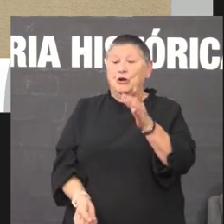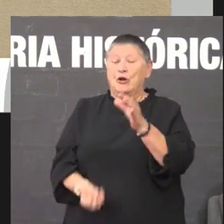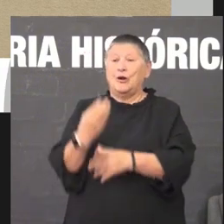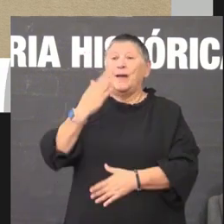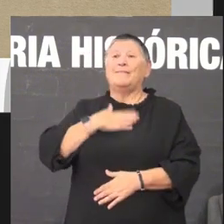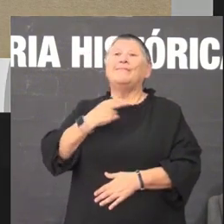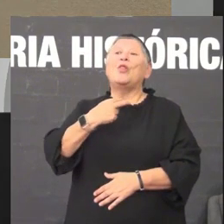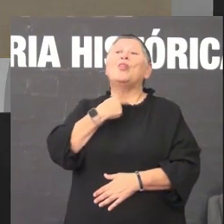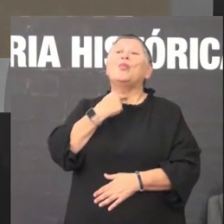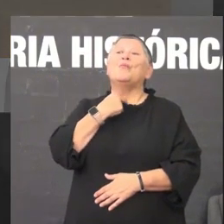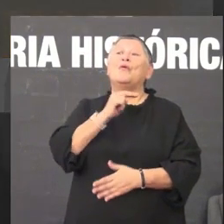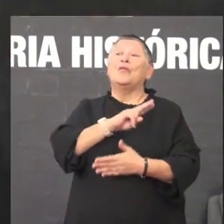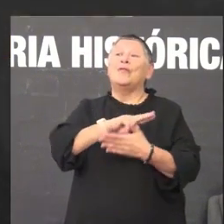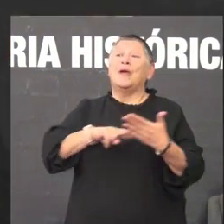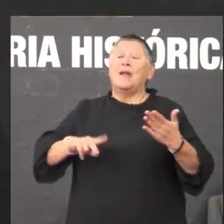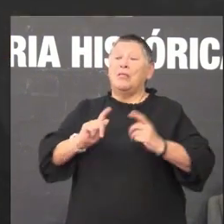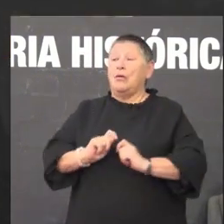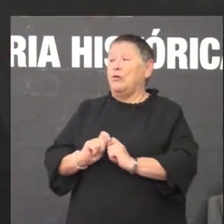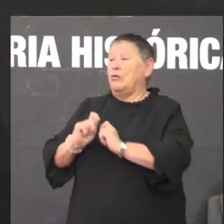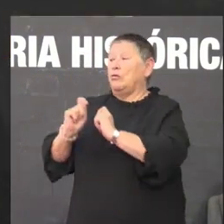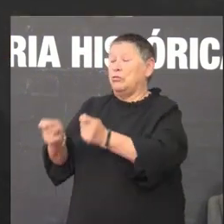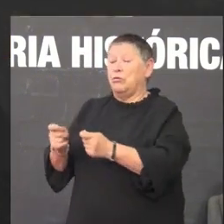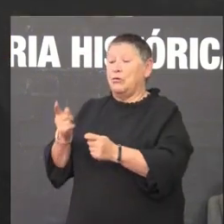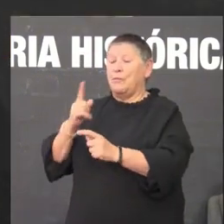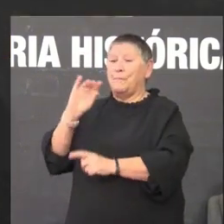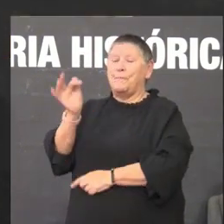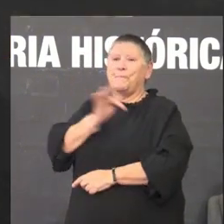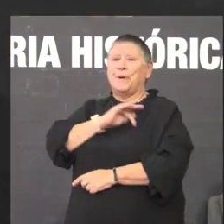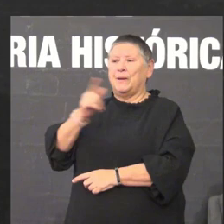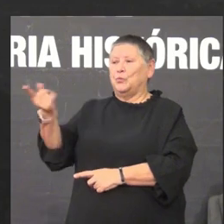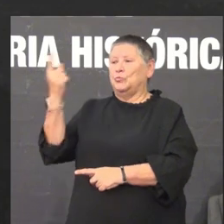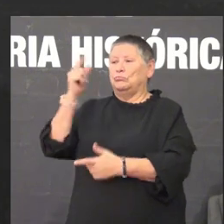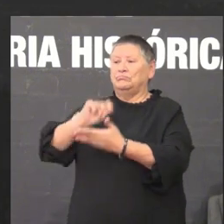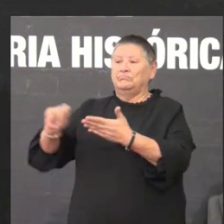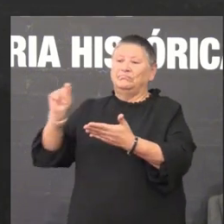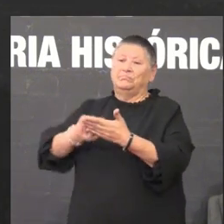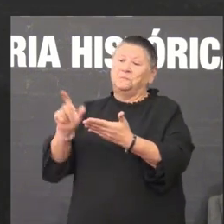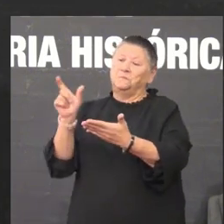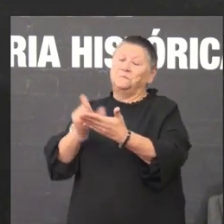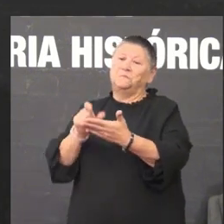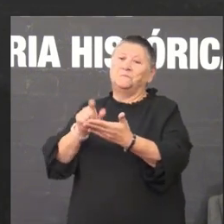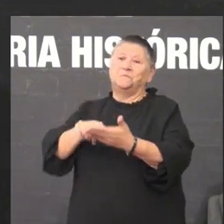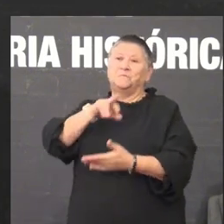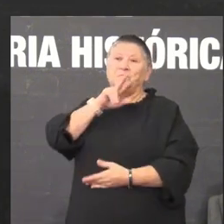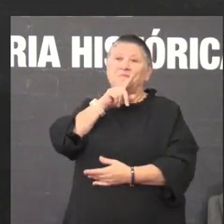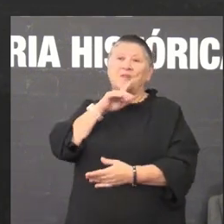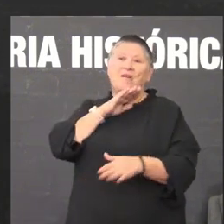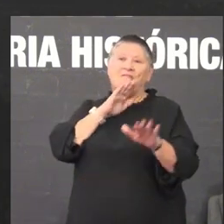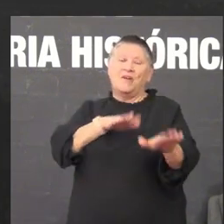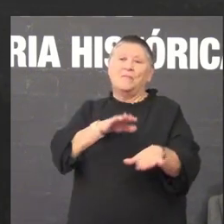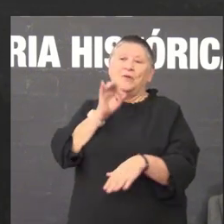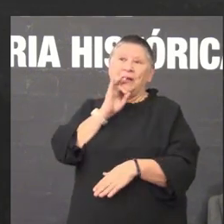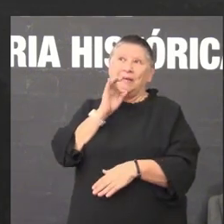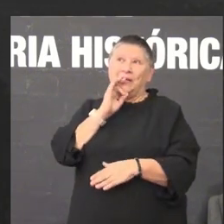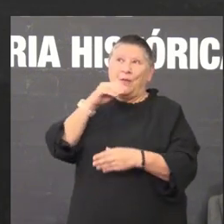Galicia por darlle un premio a un artigo que falaba un artigo en castelán que falaba a favor do galego na igrexa